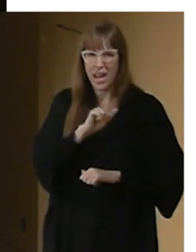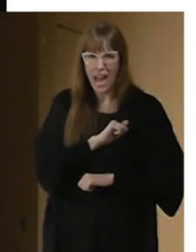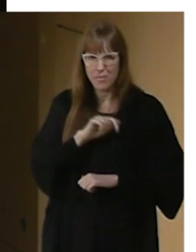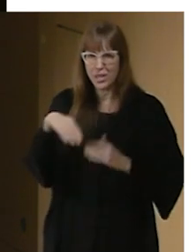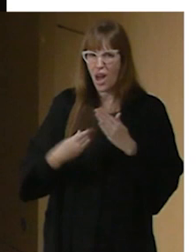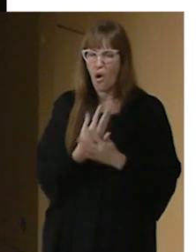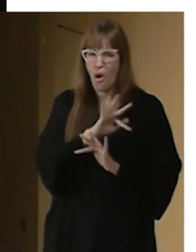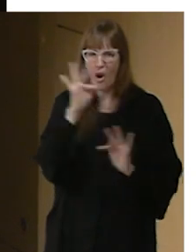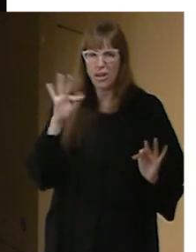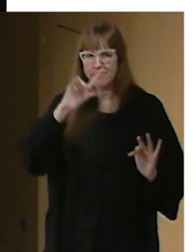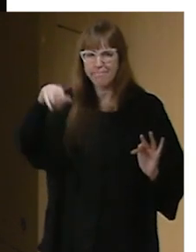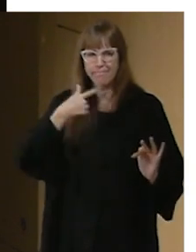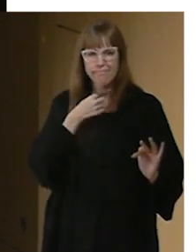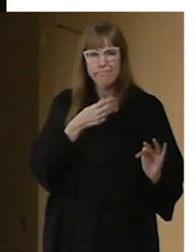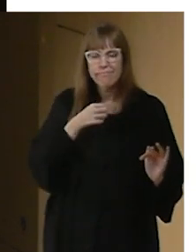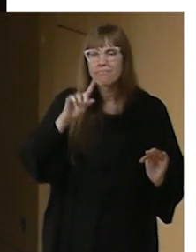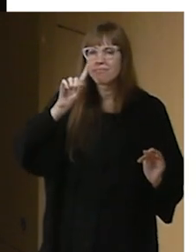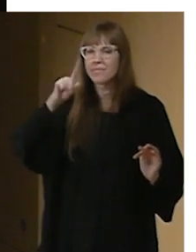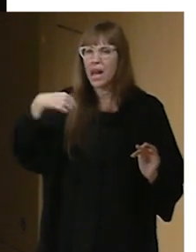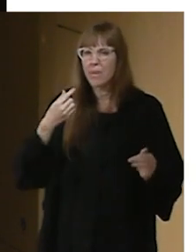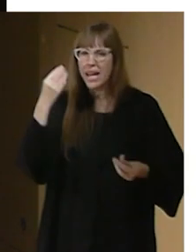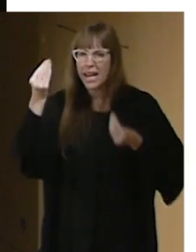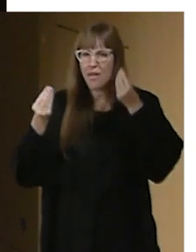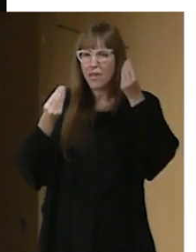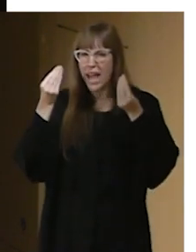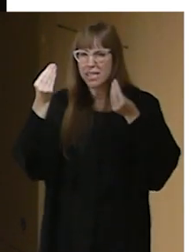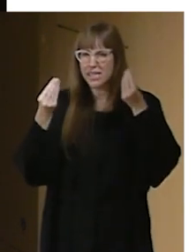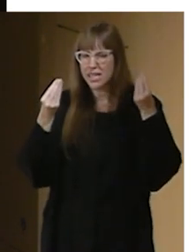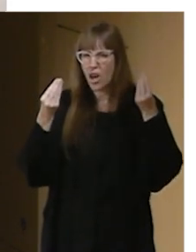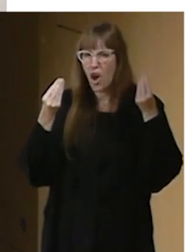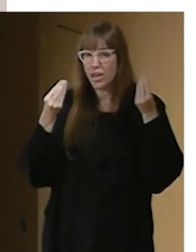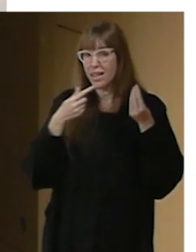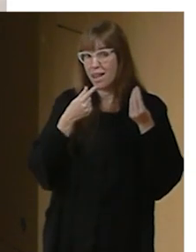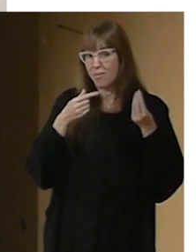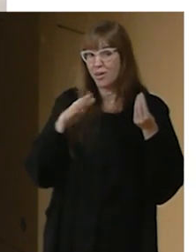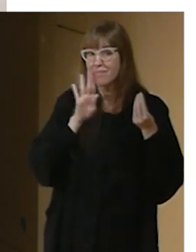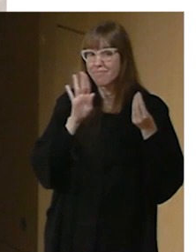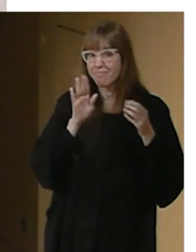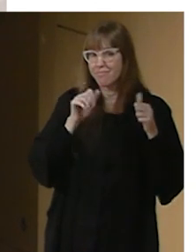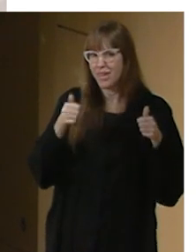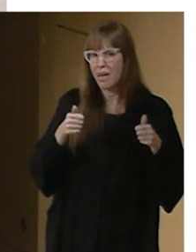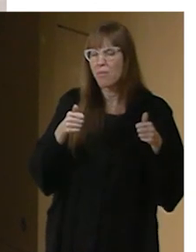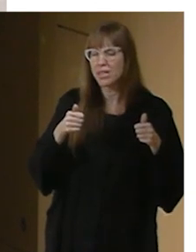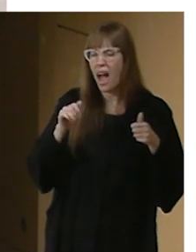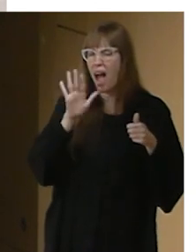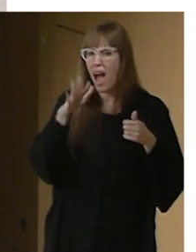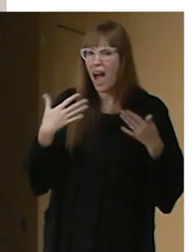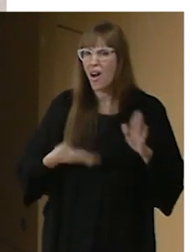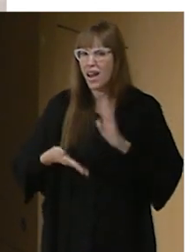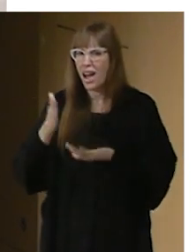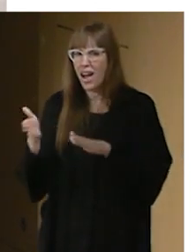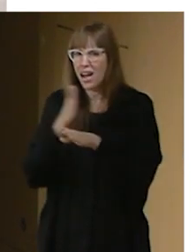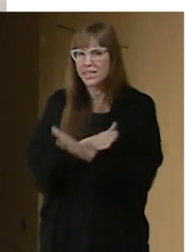jornada que nos llevemos esa reflexión ahora que os decíamos al principio cuando salgamos por la puerta muchísimas gracias por supuesto a todos los